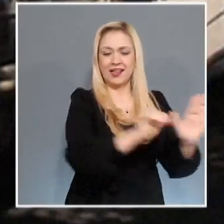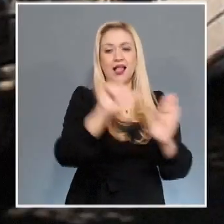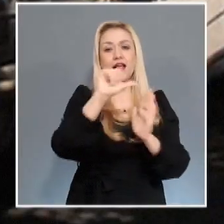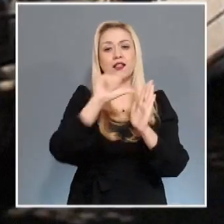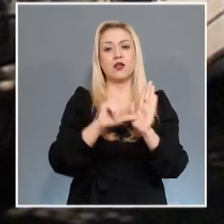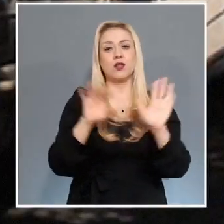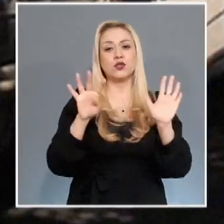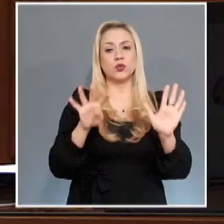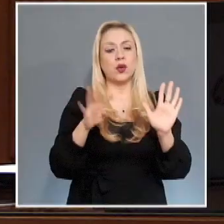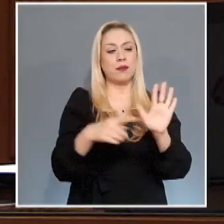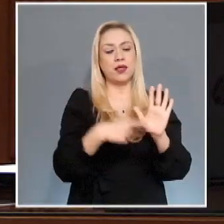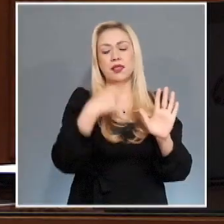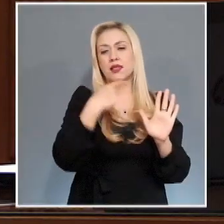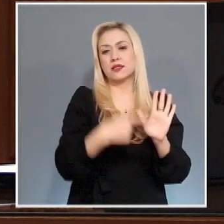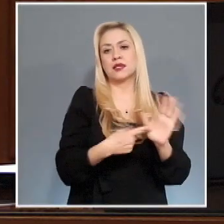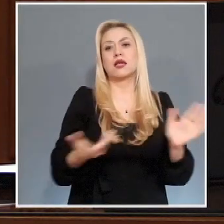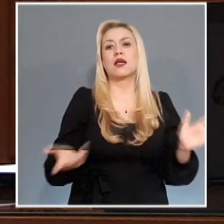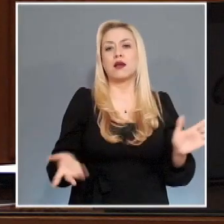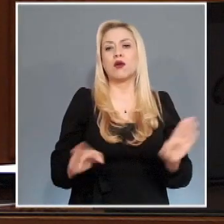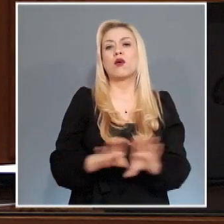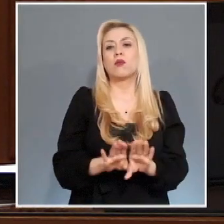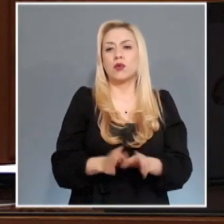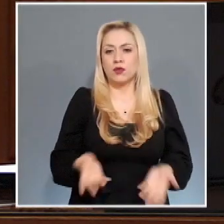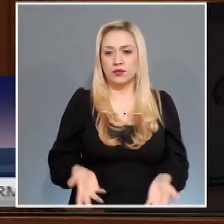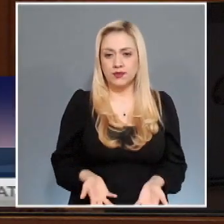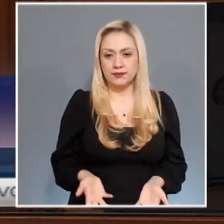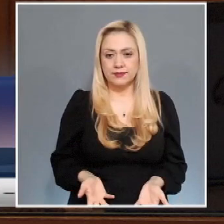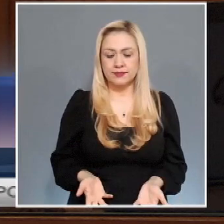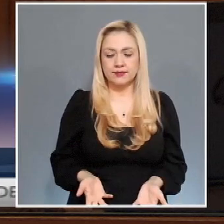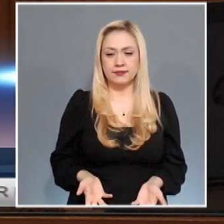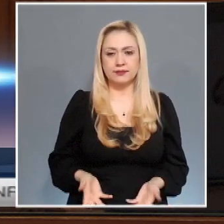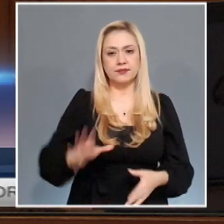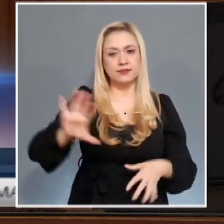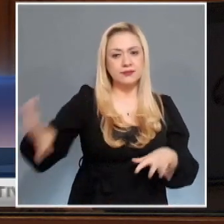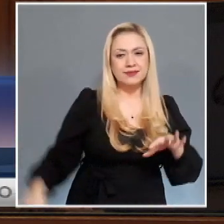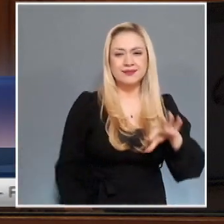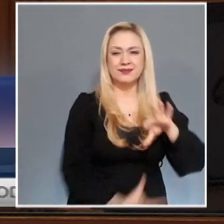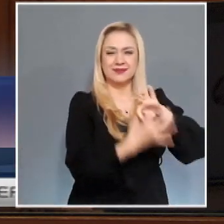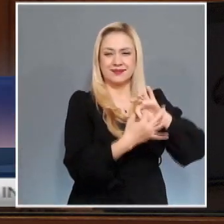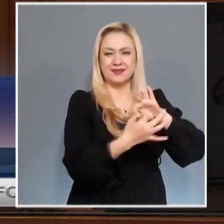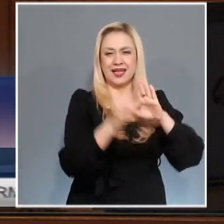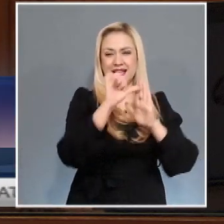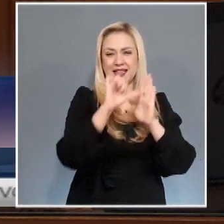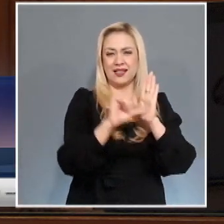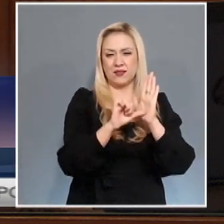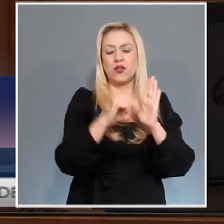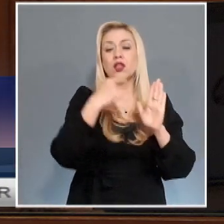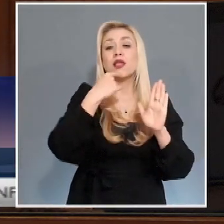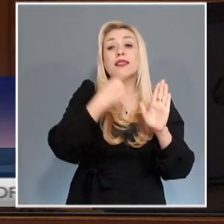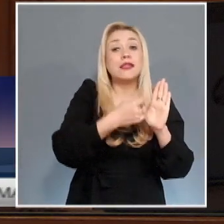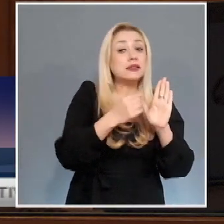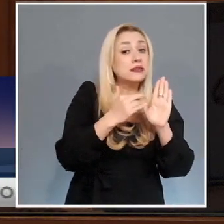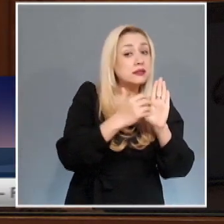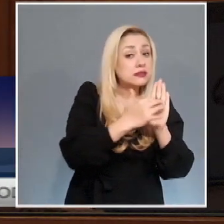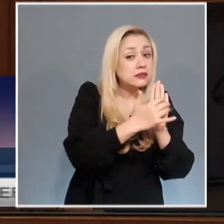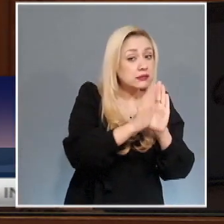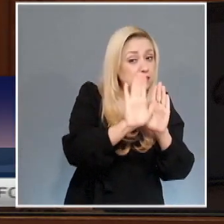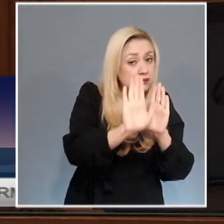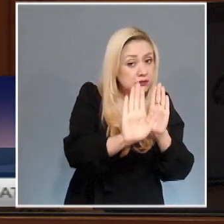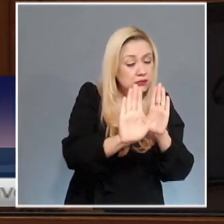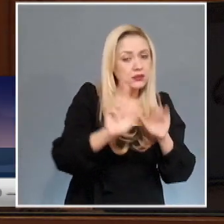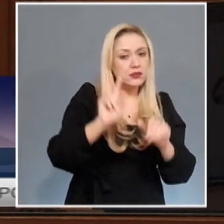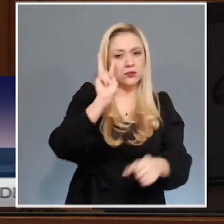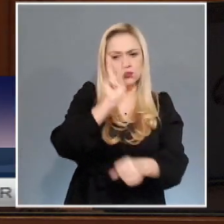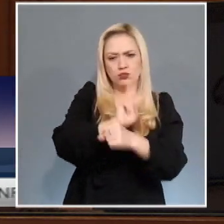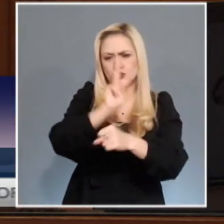ordenamiento. El artículo transitorio aludido textualmente establece que la tarea de seguridad pública